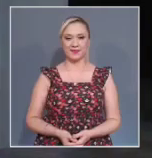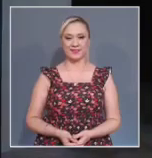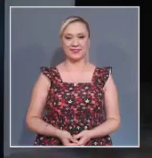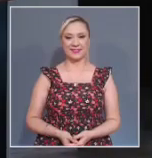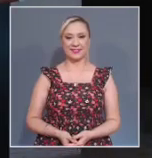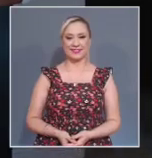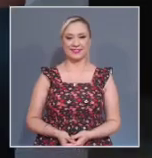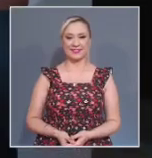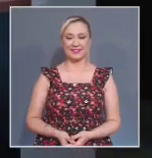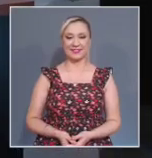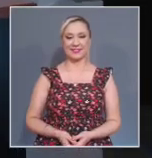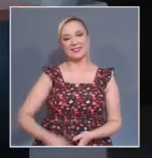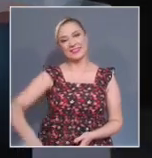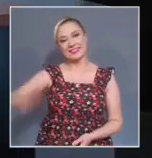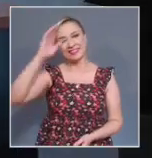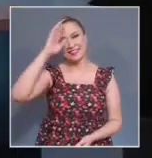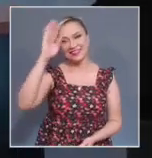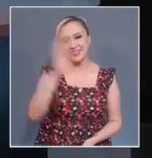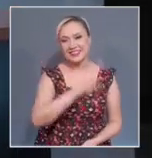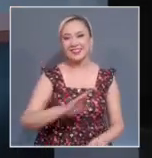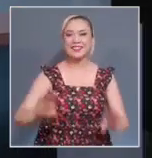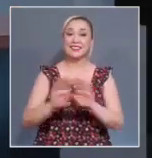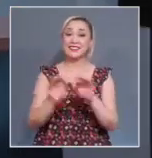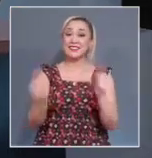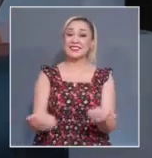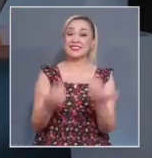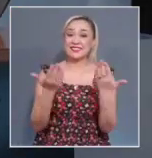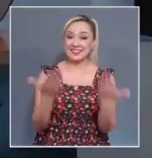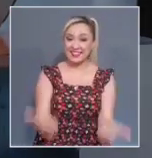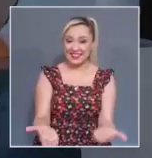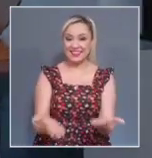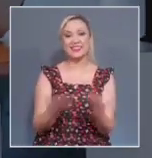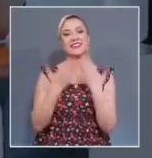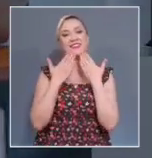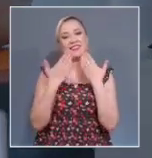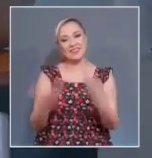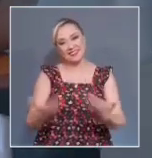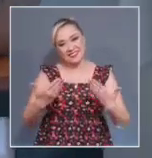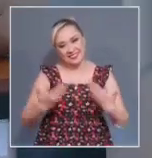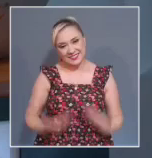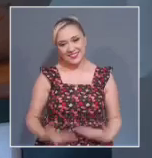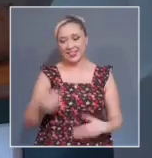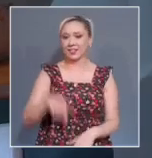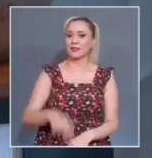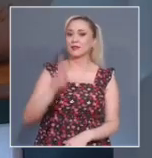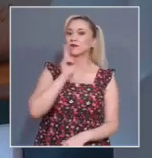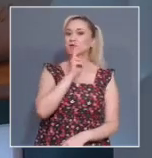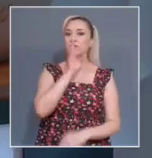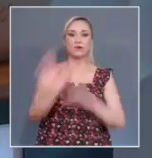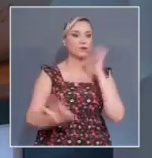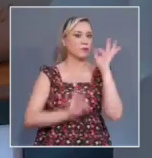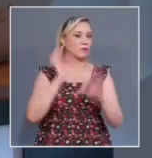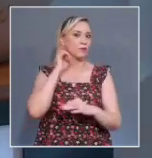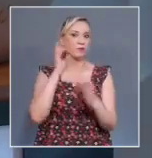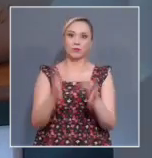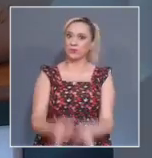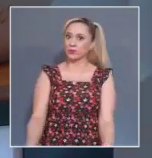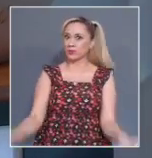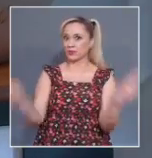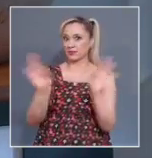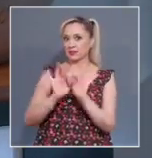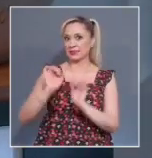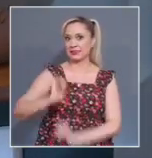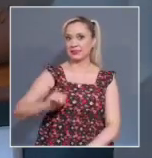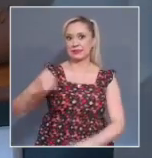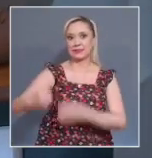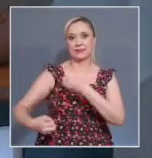Hola, ¿qué tal? ¿Cómo le va? Qué gusto saludarle. Bienvenido, bienvenida a la información jurídica más importante, pero también y sin duda a la más